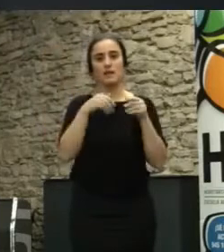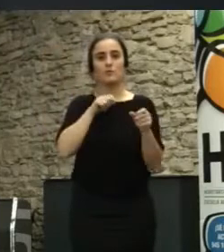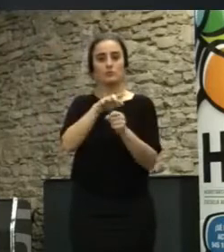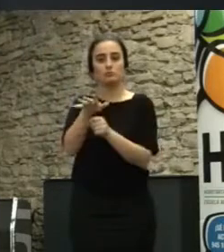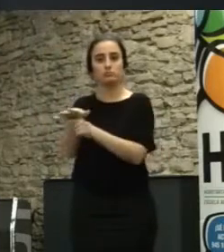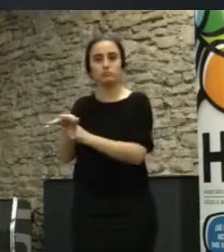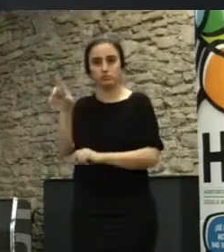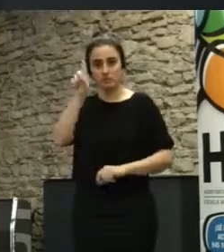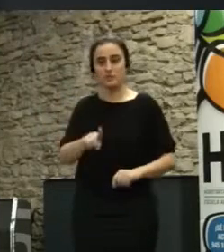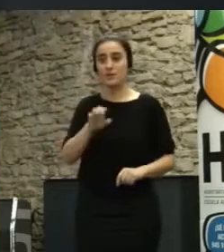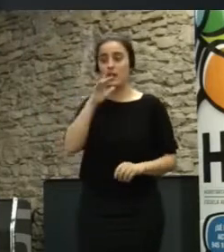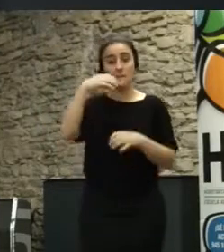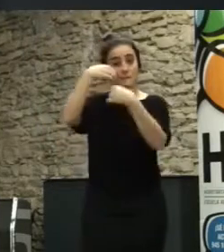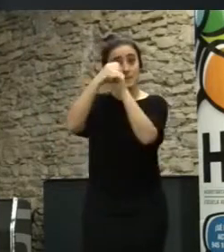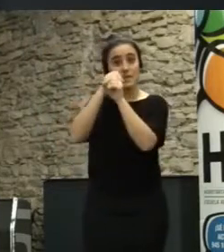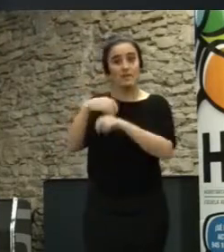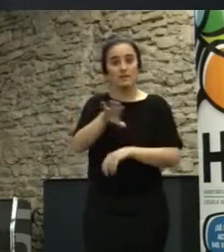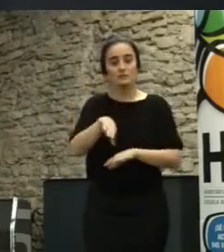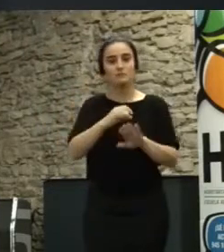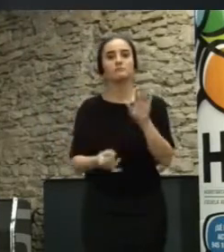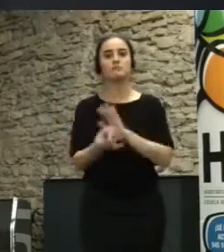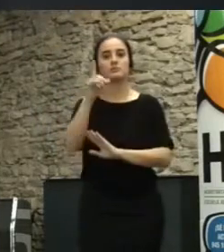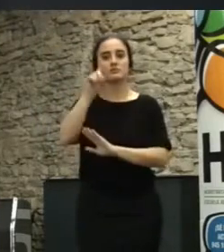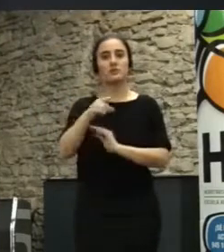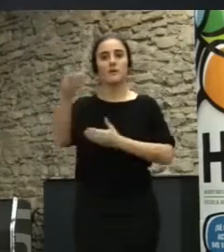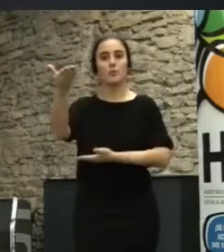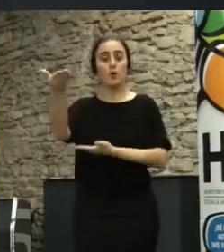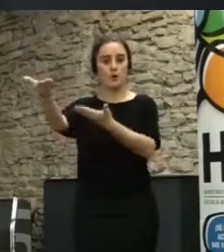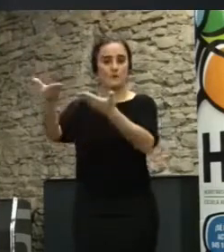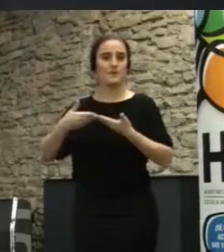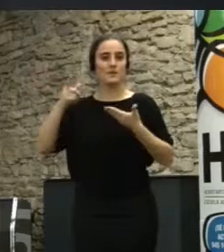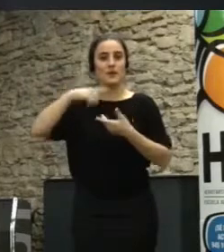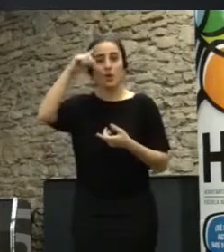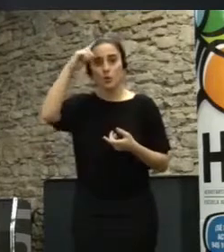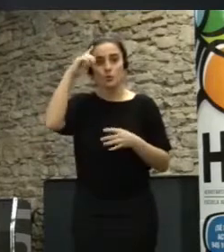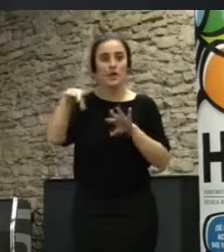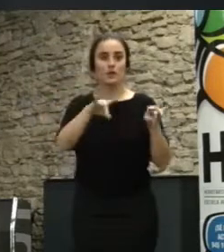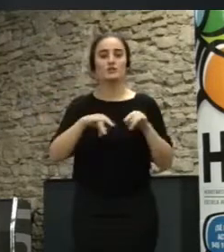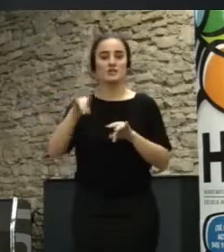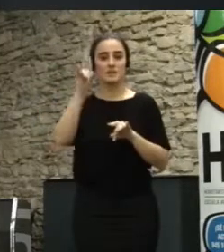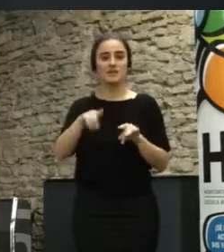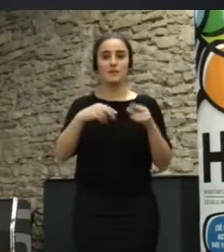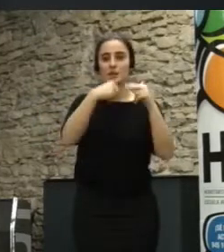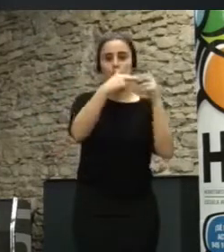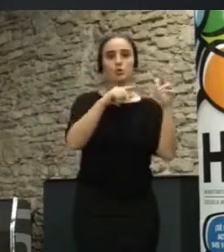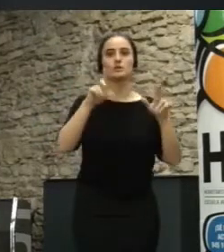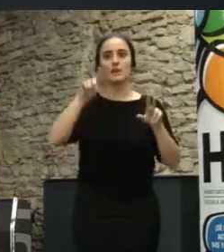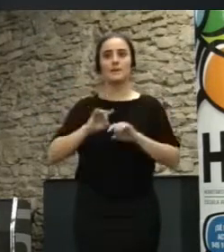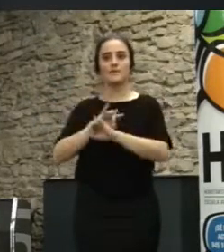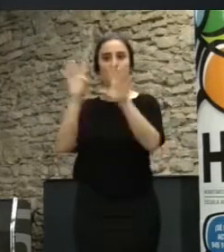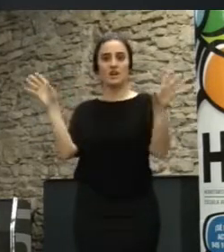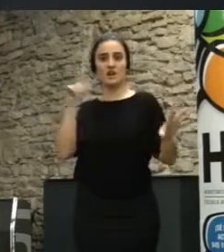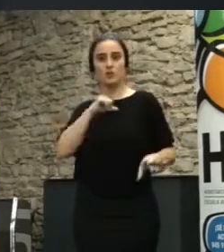laboratorios justamente en Medialab Prado invitando al ecosistema de la cultura, no solo al sector estructurado, sino también a freelancers, autónomos,